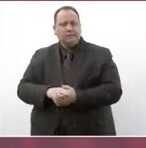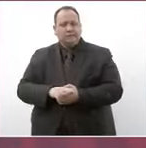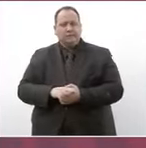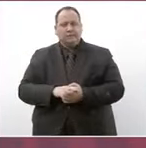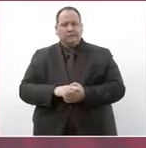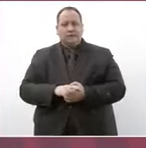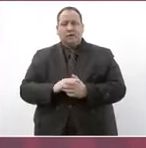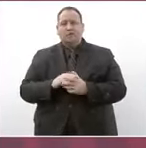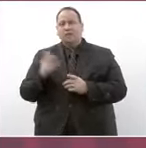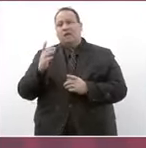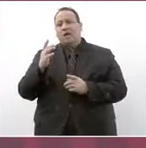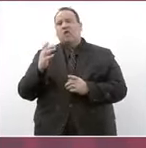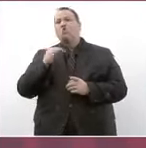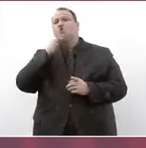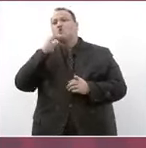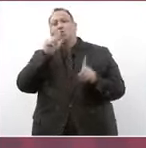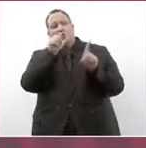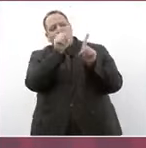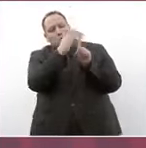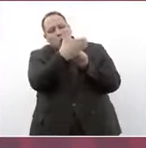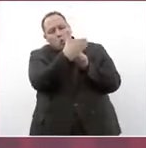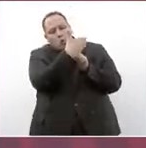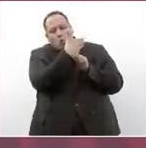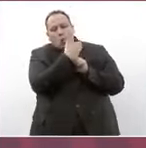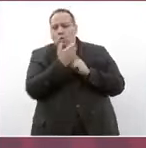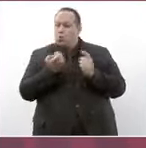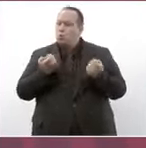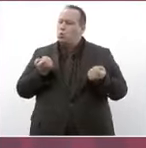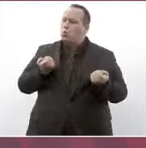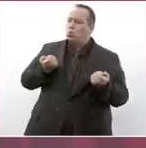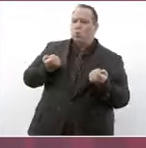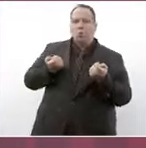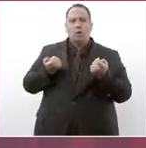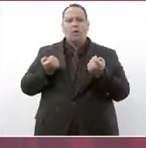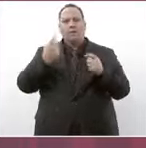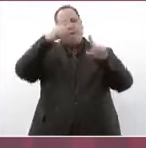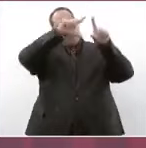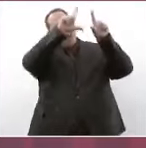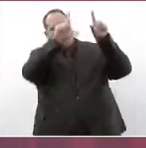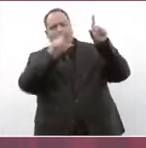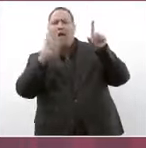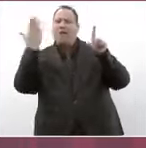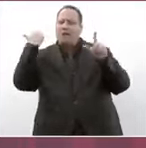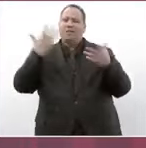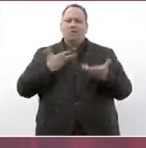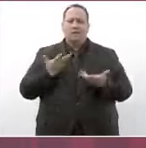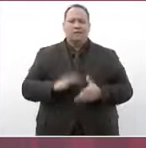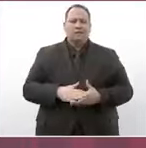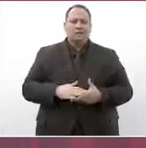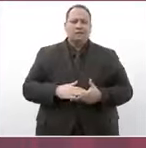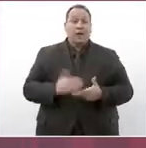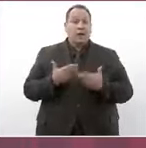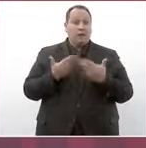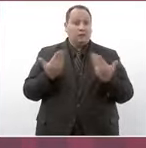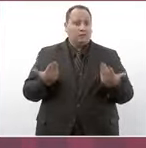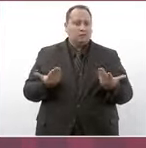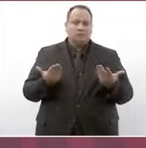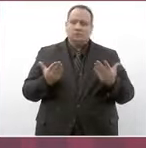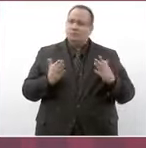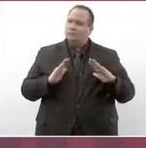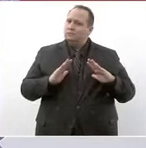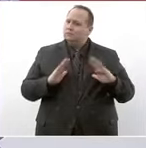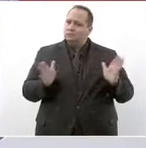protegidos por la corrupción que imperaba en nuestro país y ahora ya